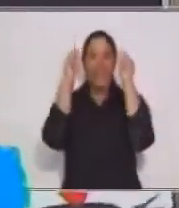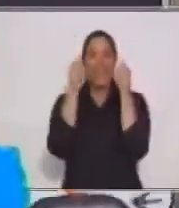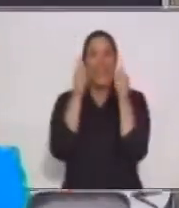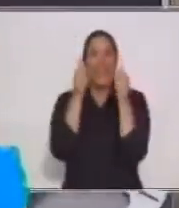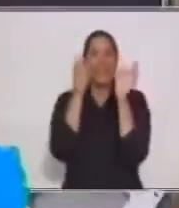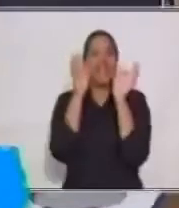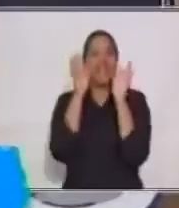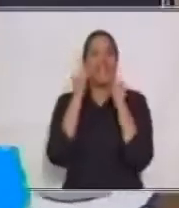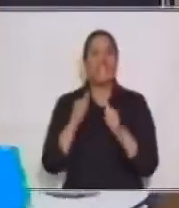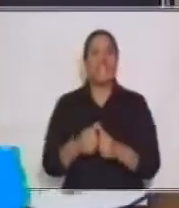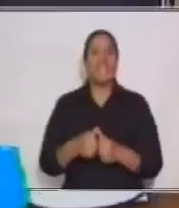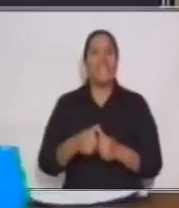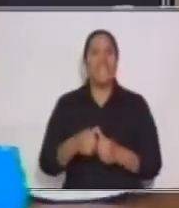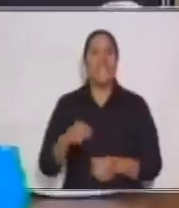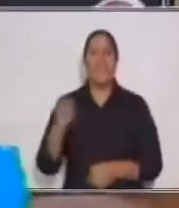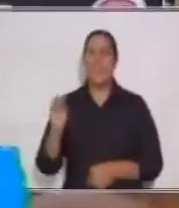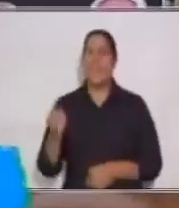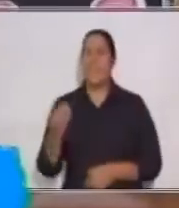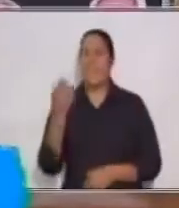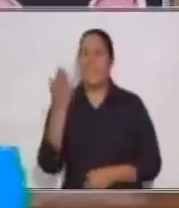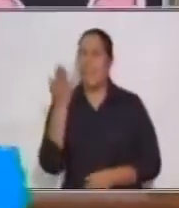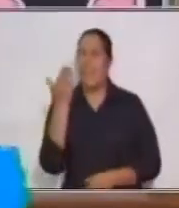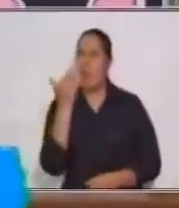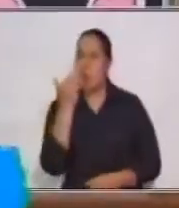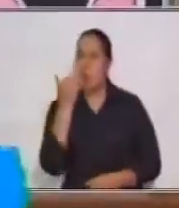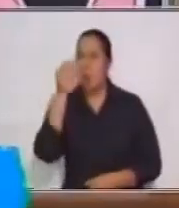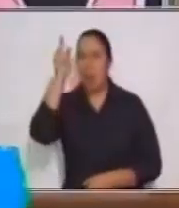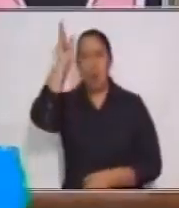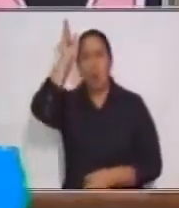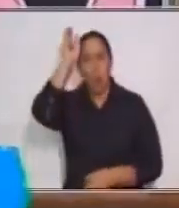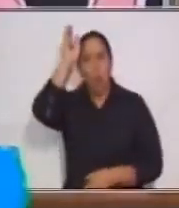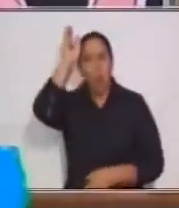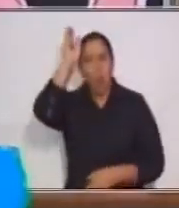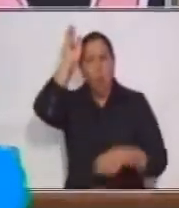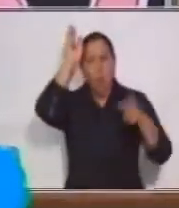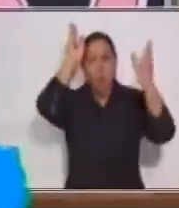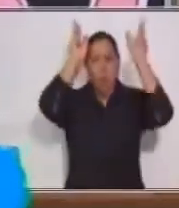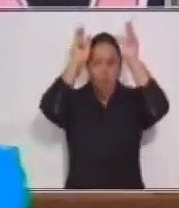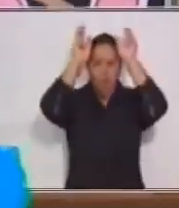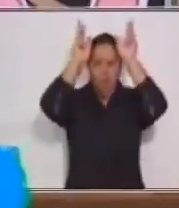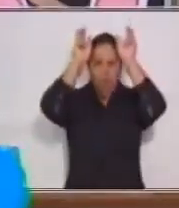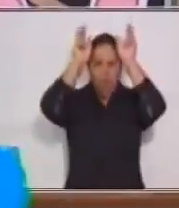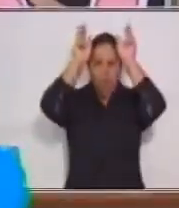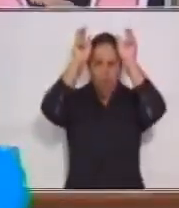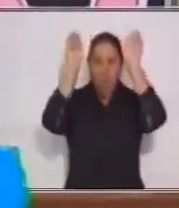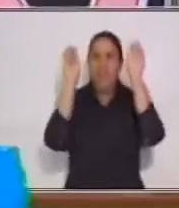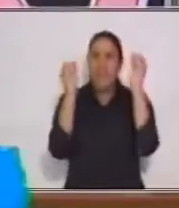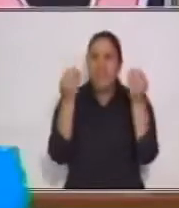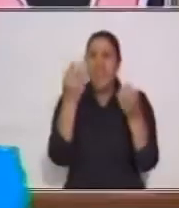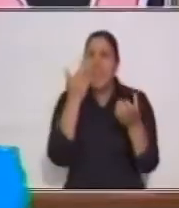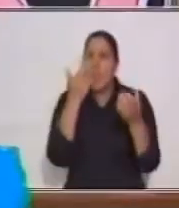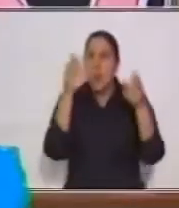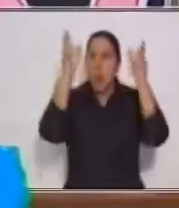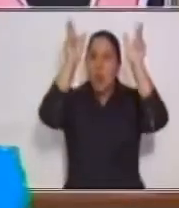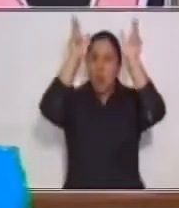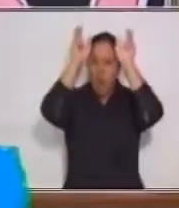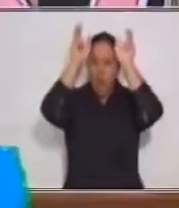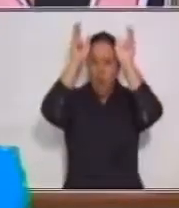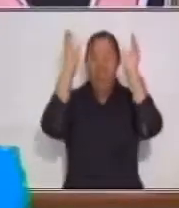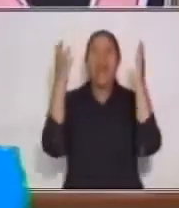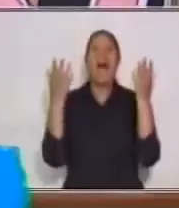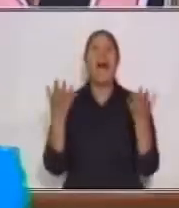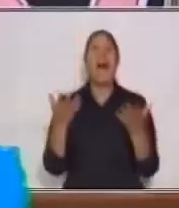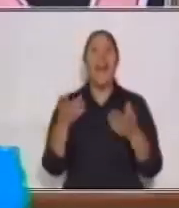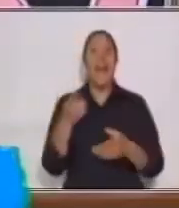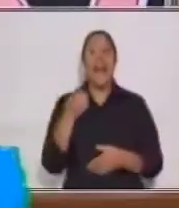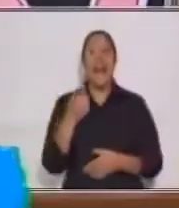Mmm, ¿qué comerán los conejos? Exacto, algo que les gusta mucho son las zanahorias, que es una verdura y es